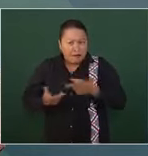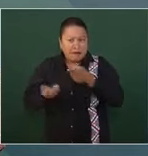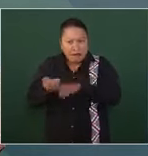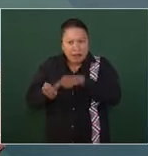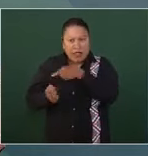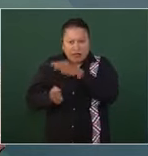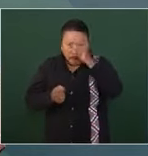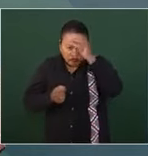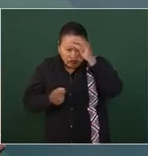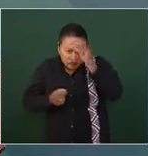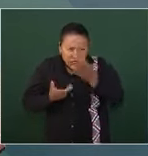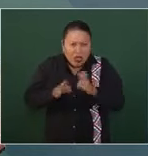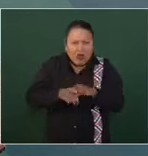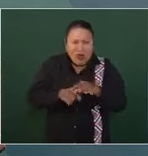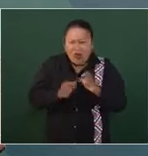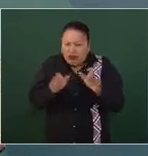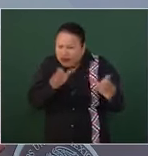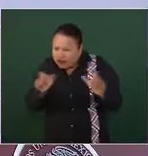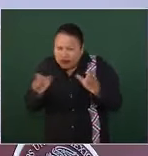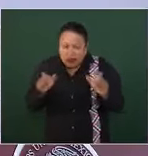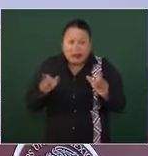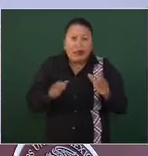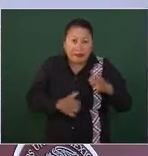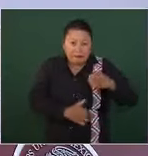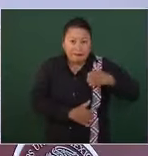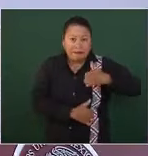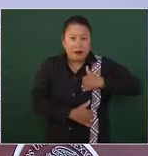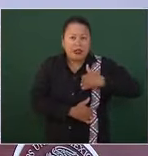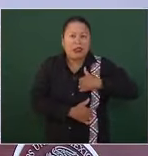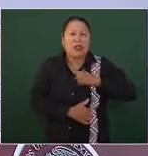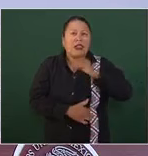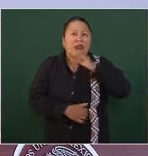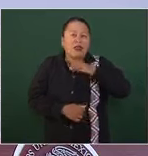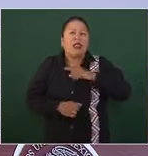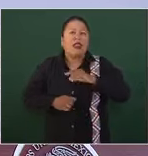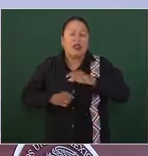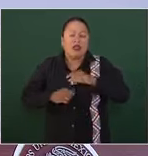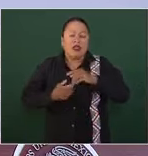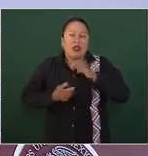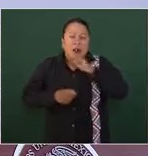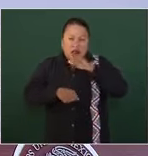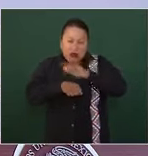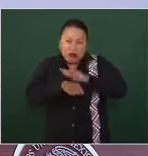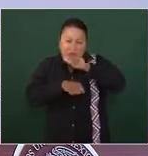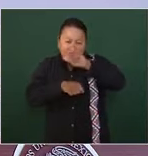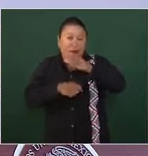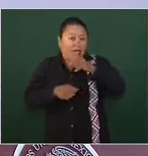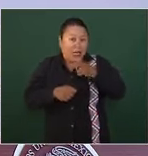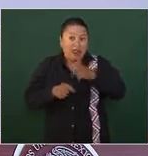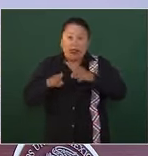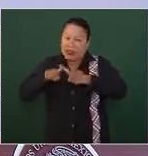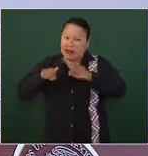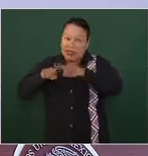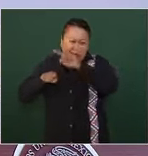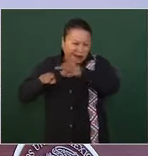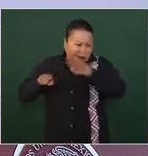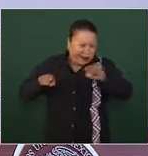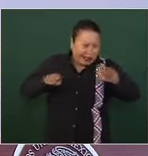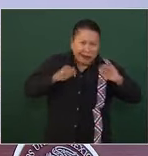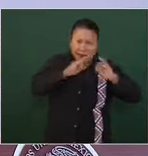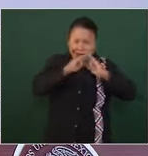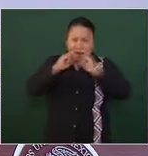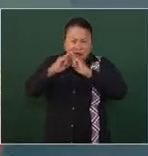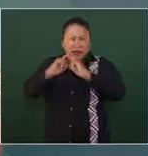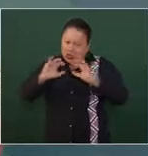inteligencia y parte operativa, el Ejército y la Fuerza Aérea Mexicana. Todas las instancias se